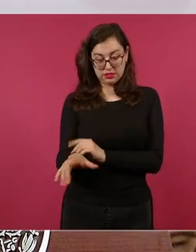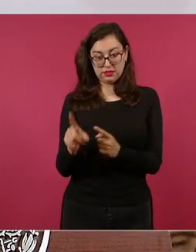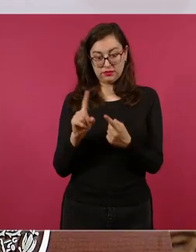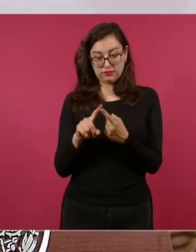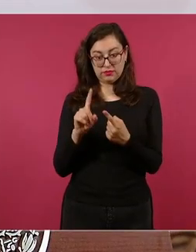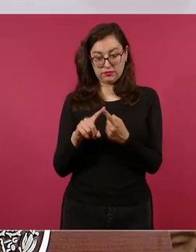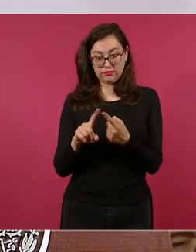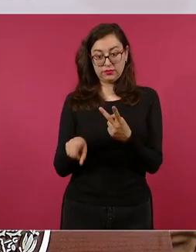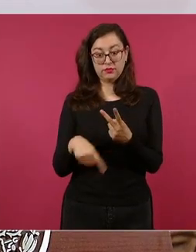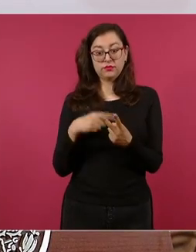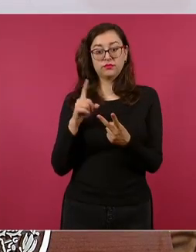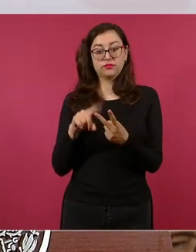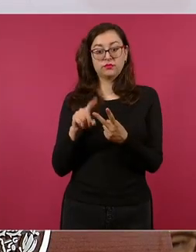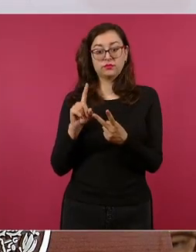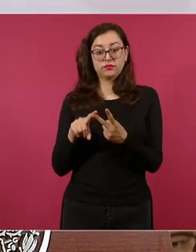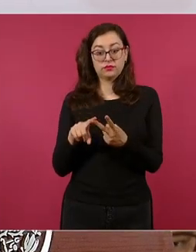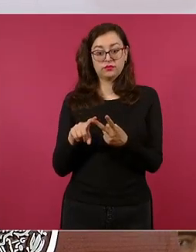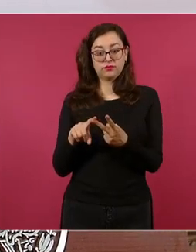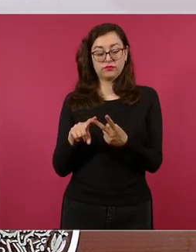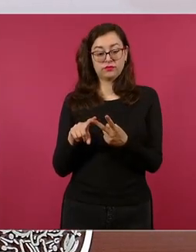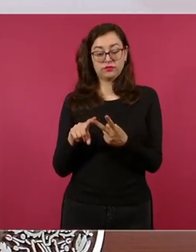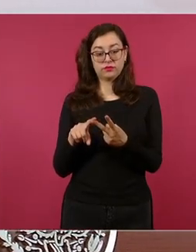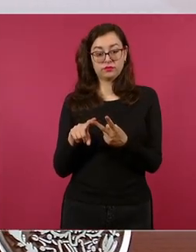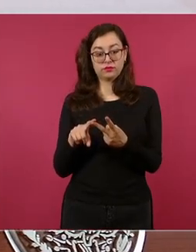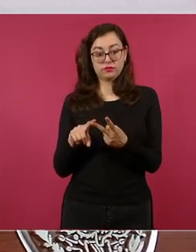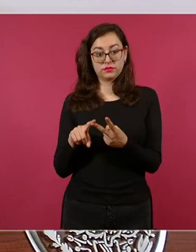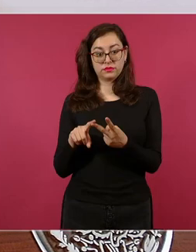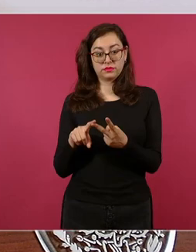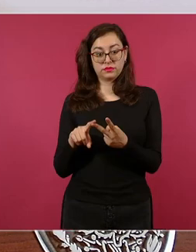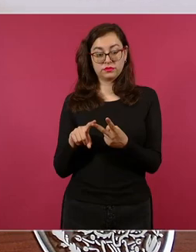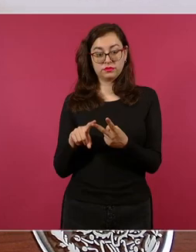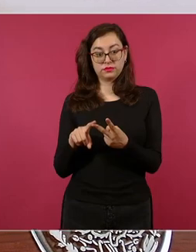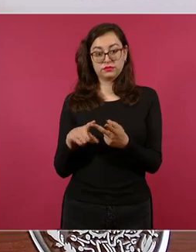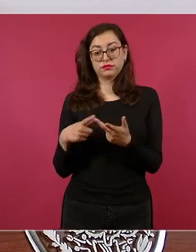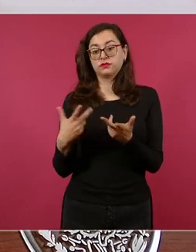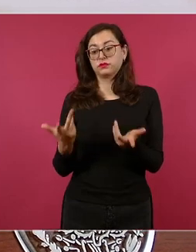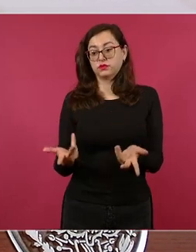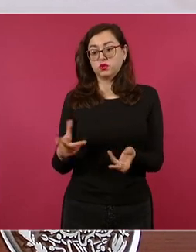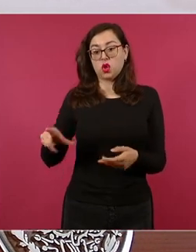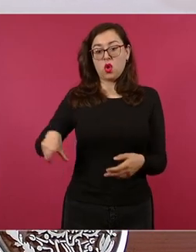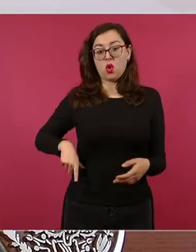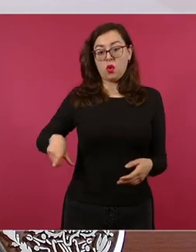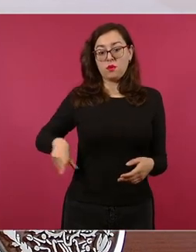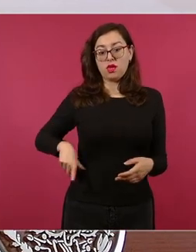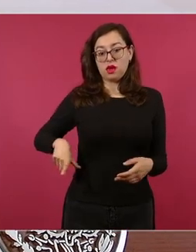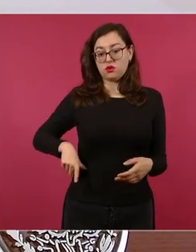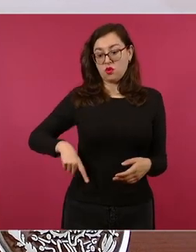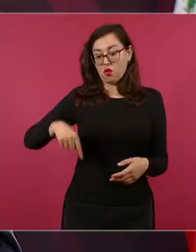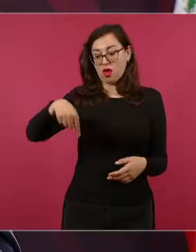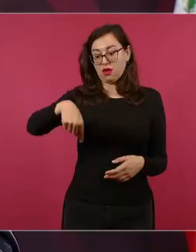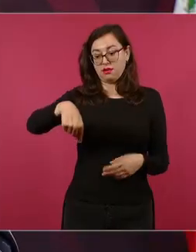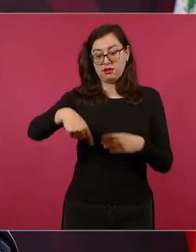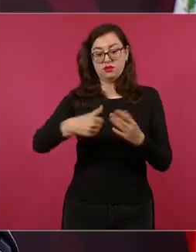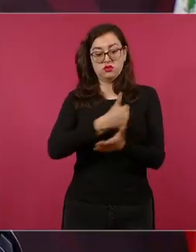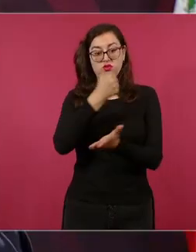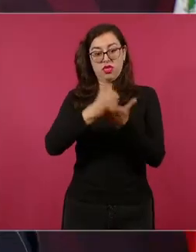y el que tiene que ver con la descentralización básicamente